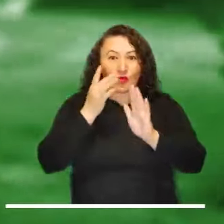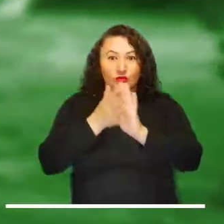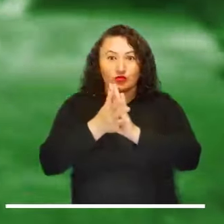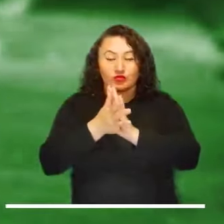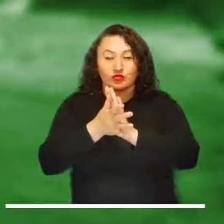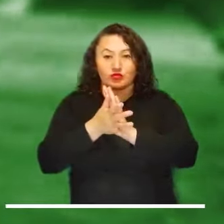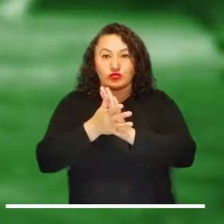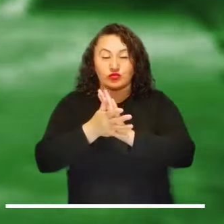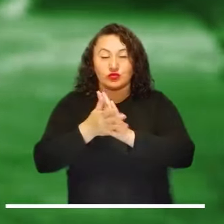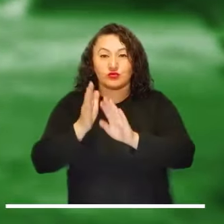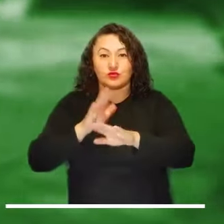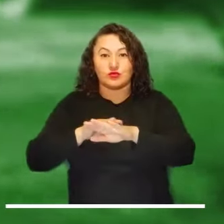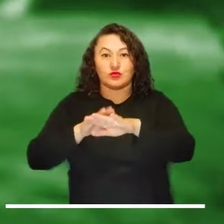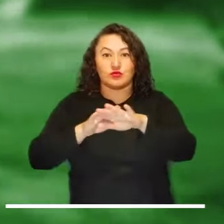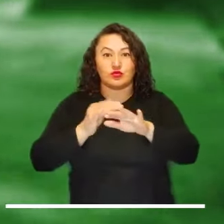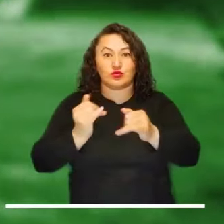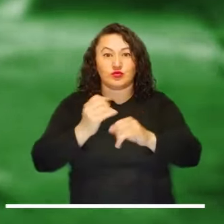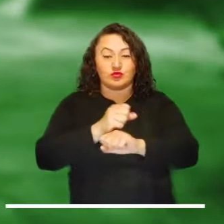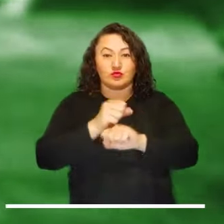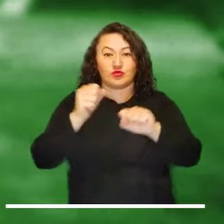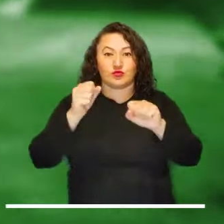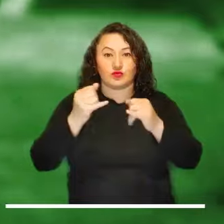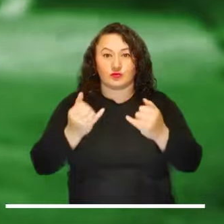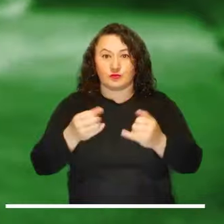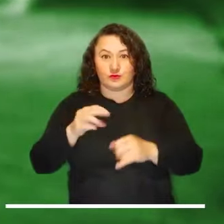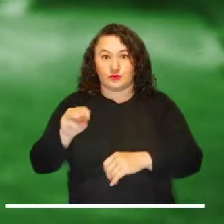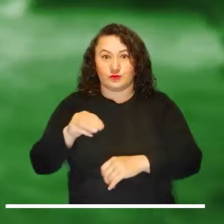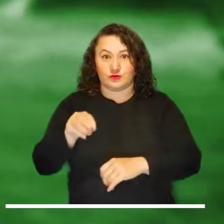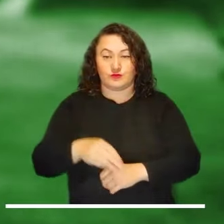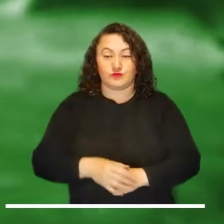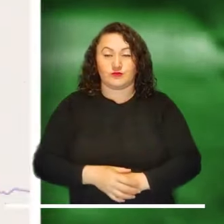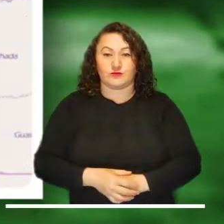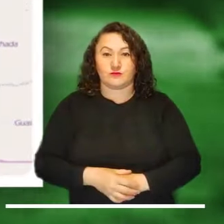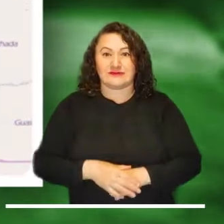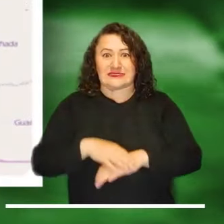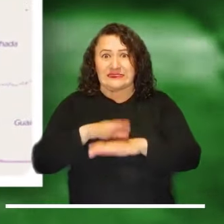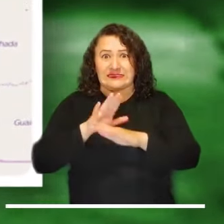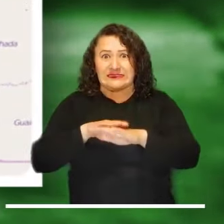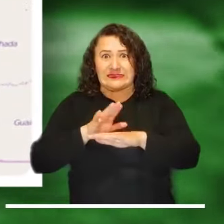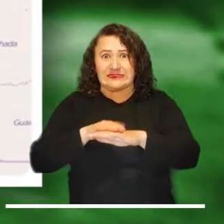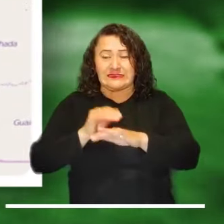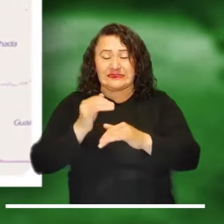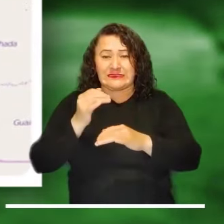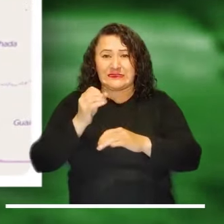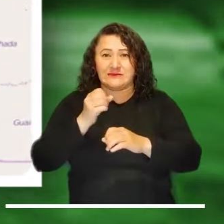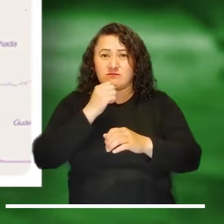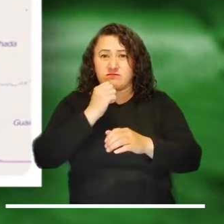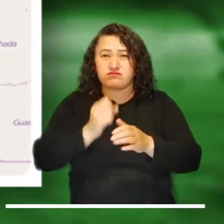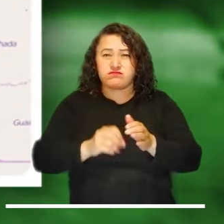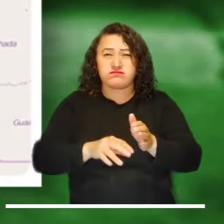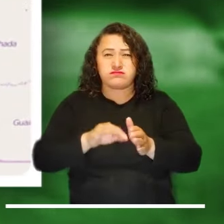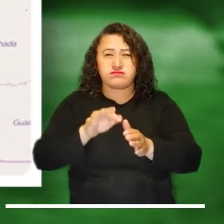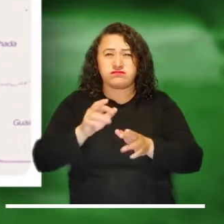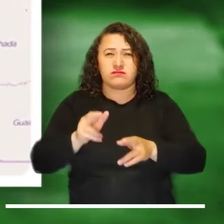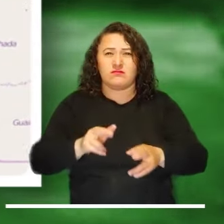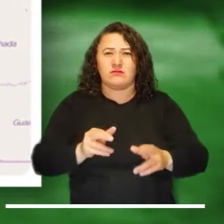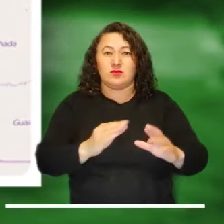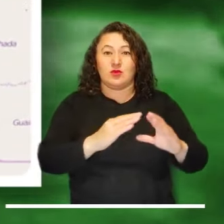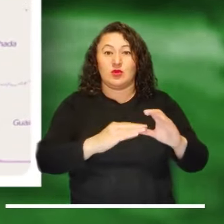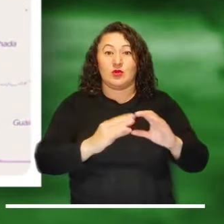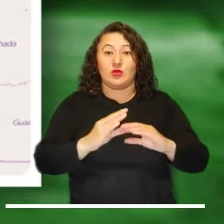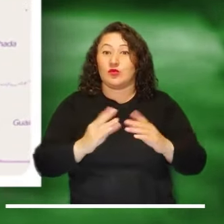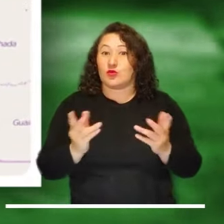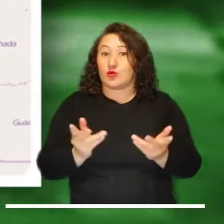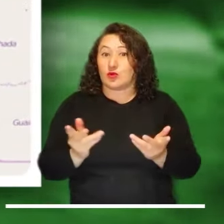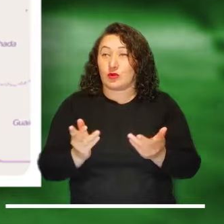Permanezca informado sobre las alertas que estarán vigentes durante la mañana de hoy miércoles. Alerta por niveles